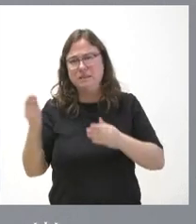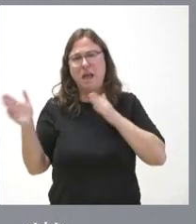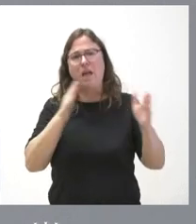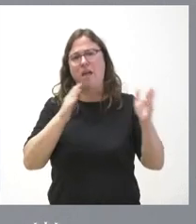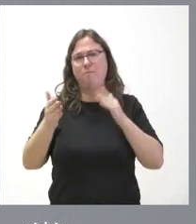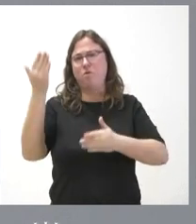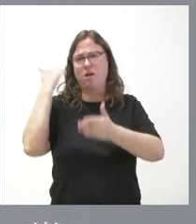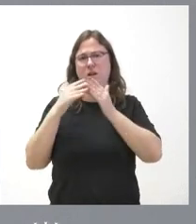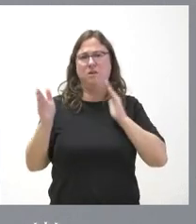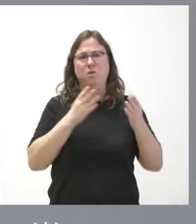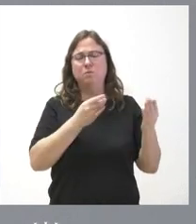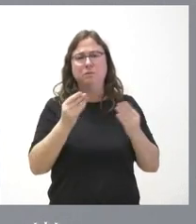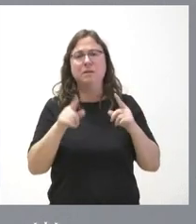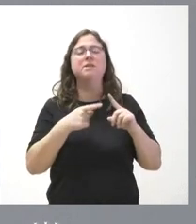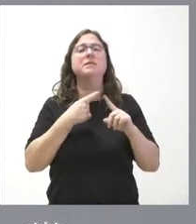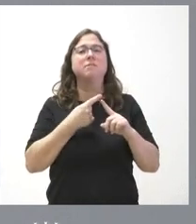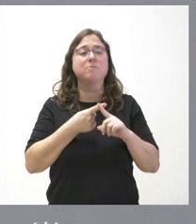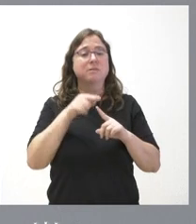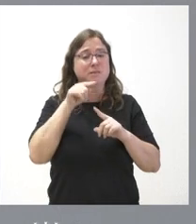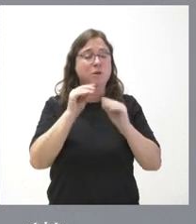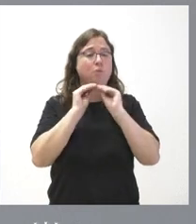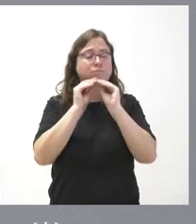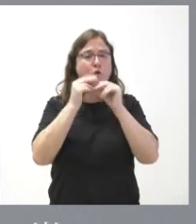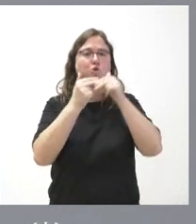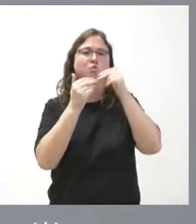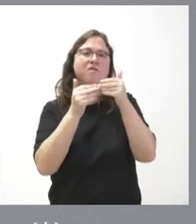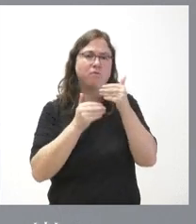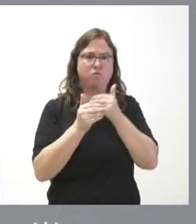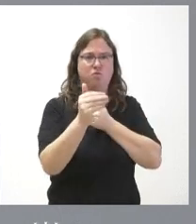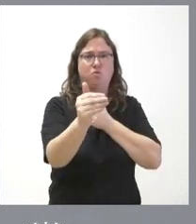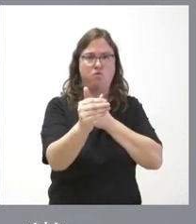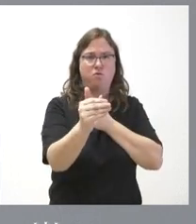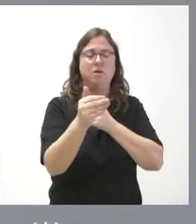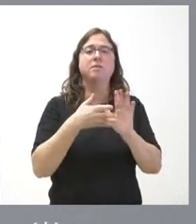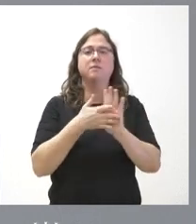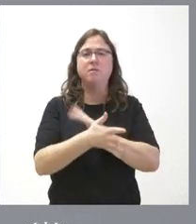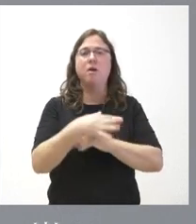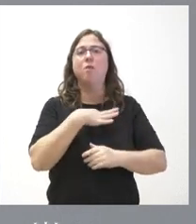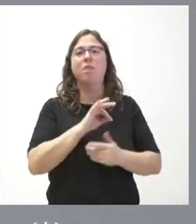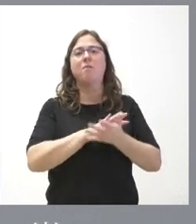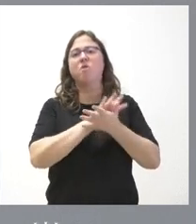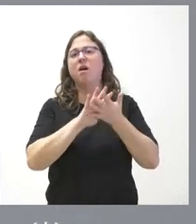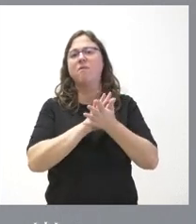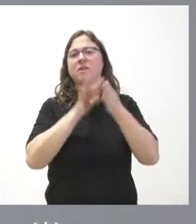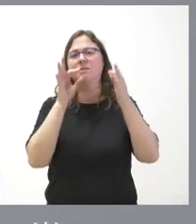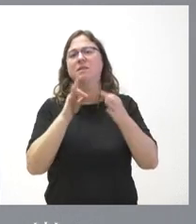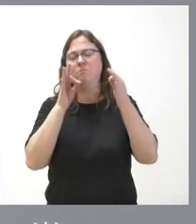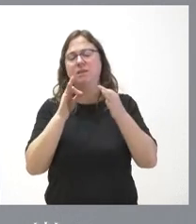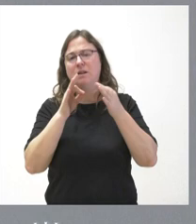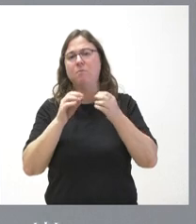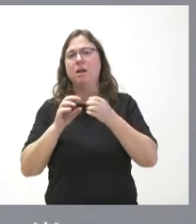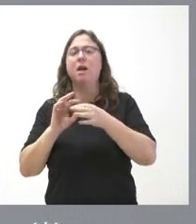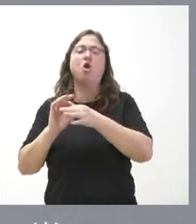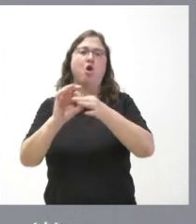época y de esa base construir el futuro y por tanto que podamos hablar siempre de concordia es el término